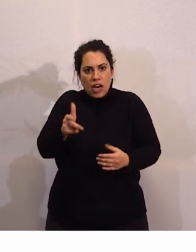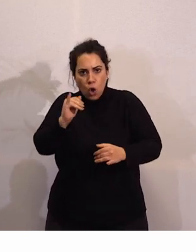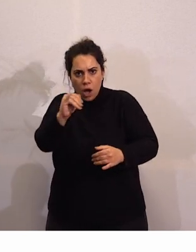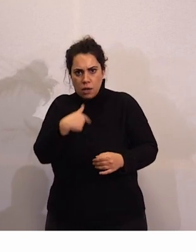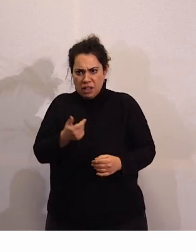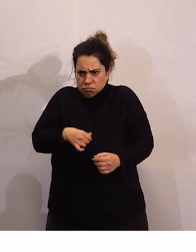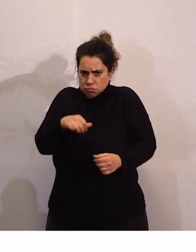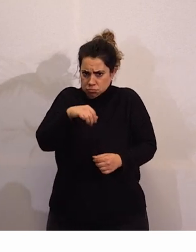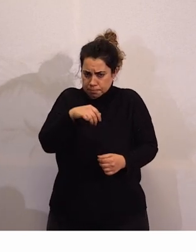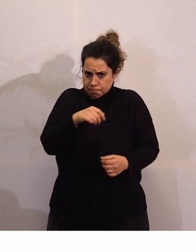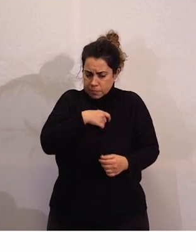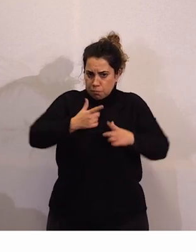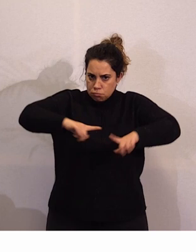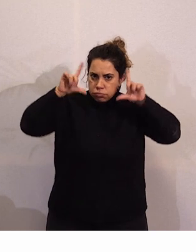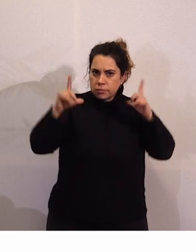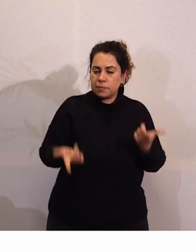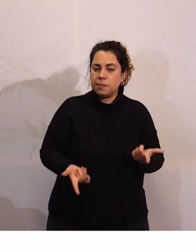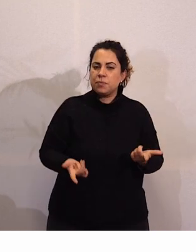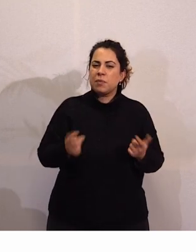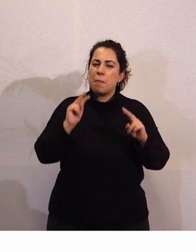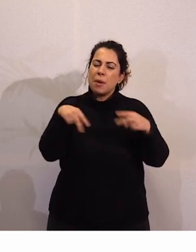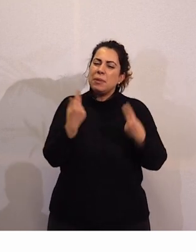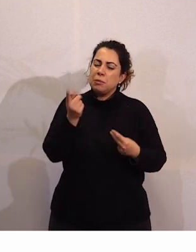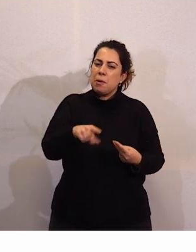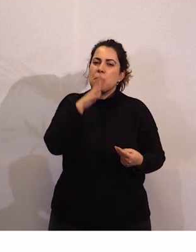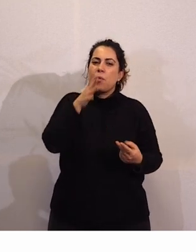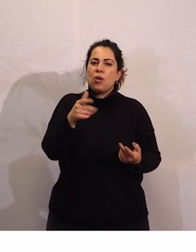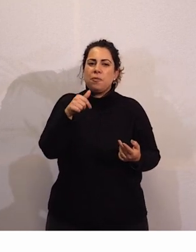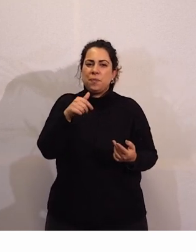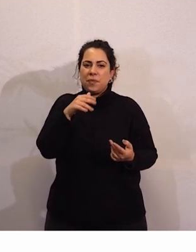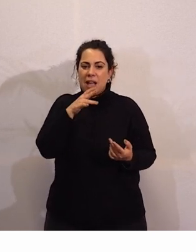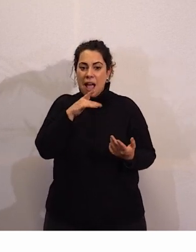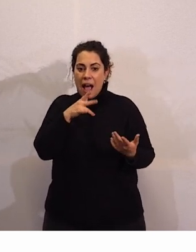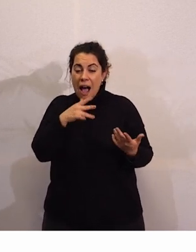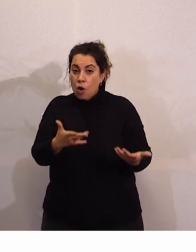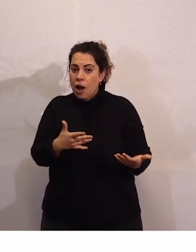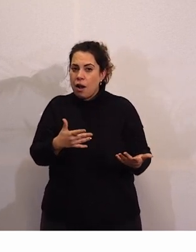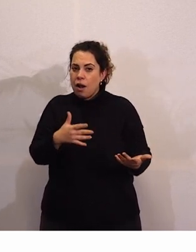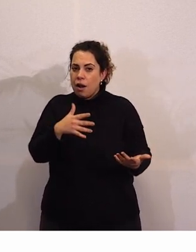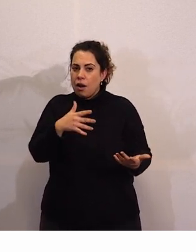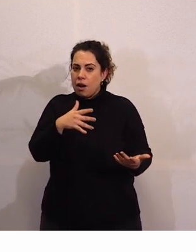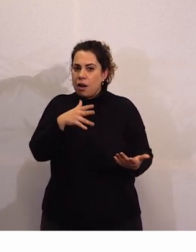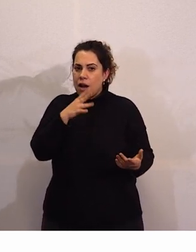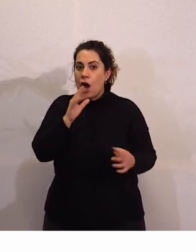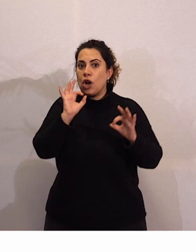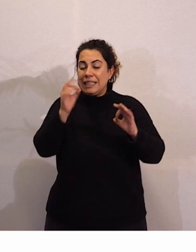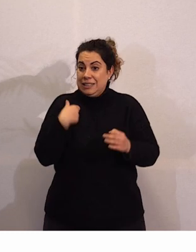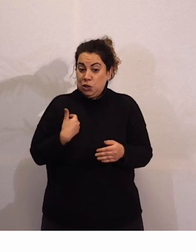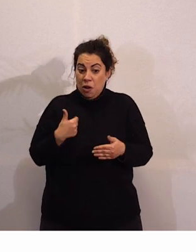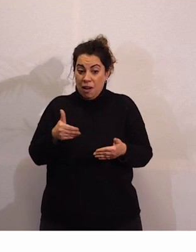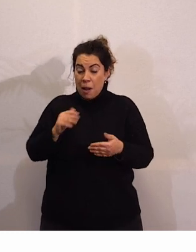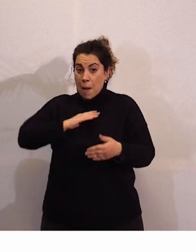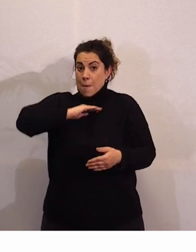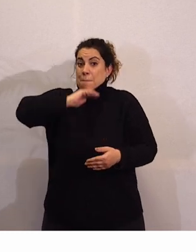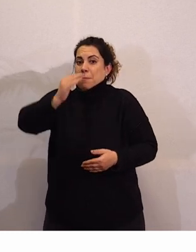y permíteme también porque estamos en los albores del día del 25N día